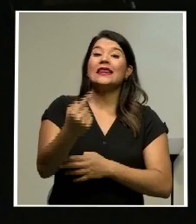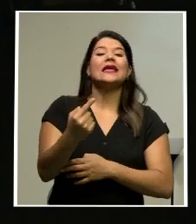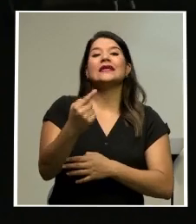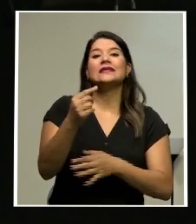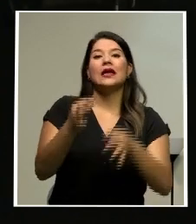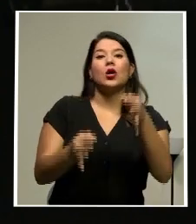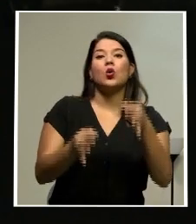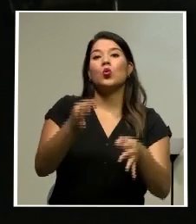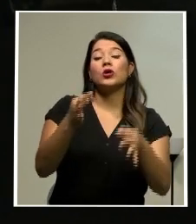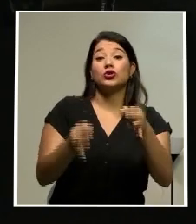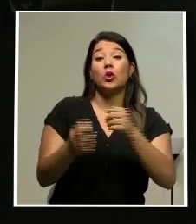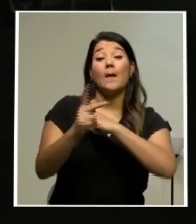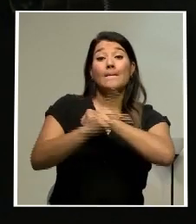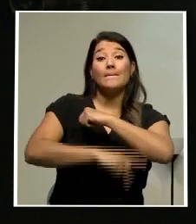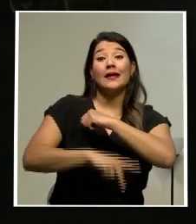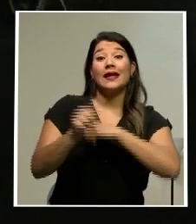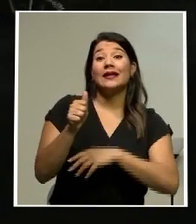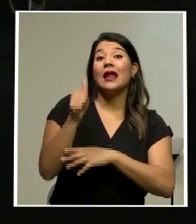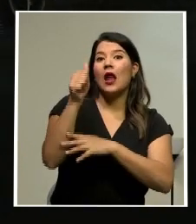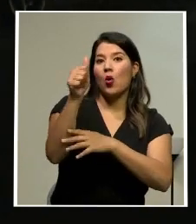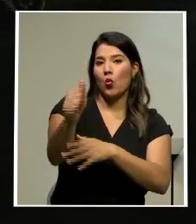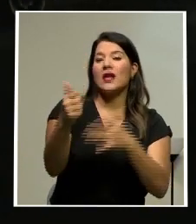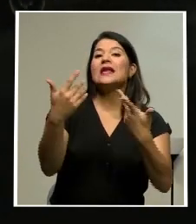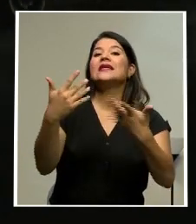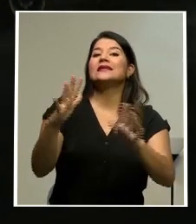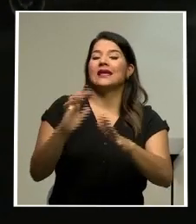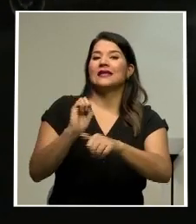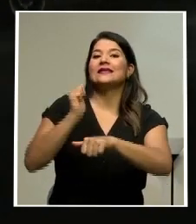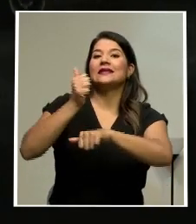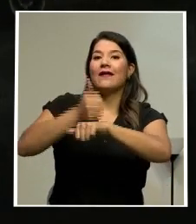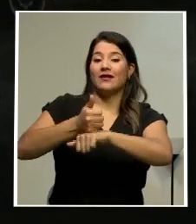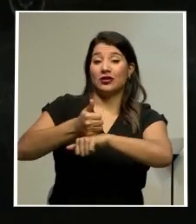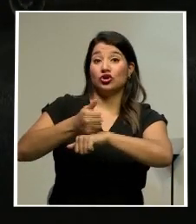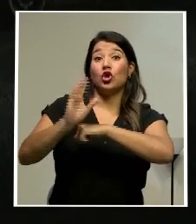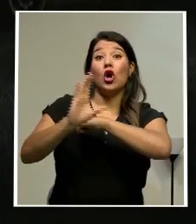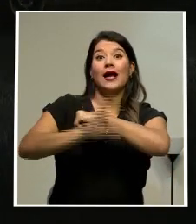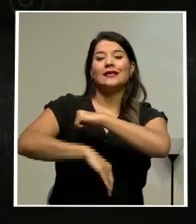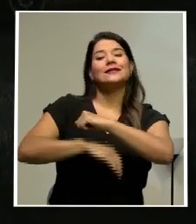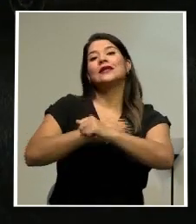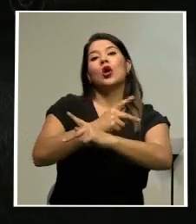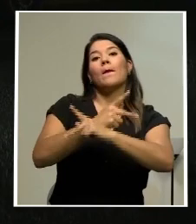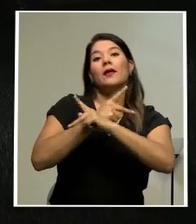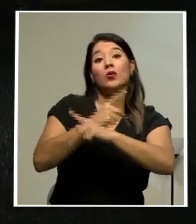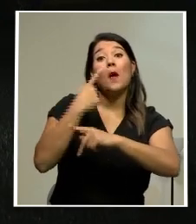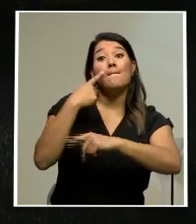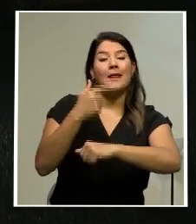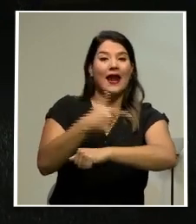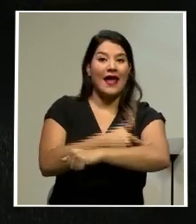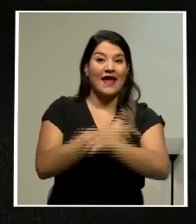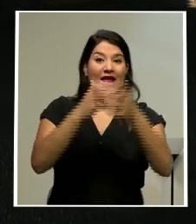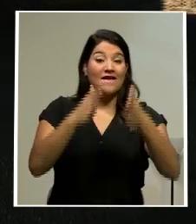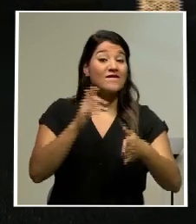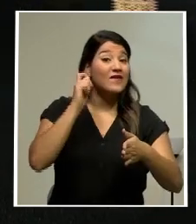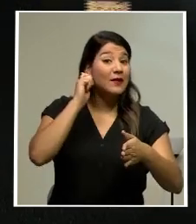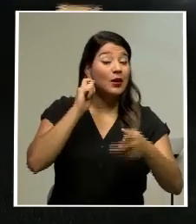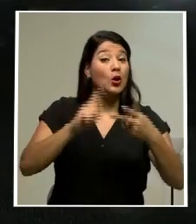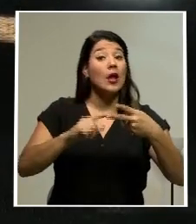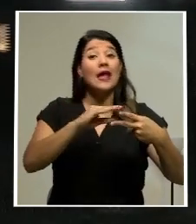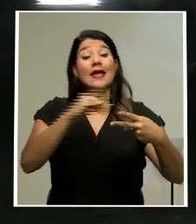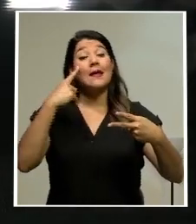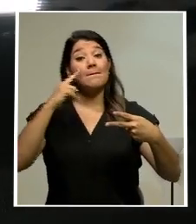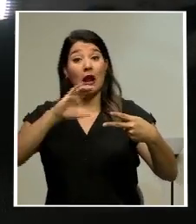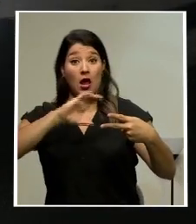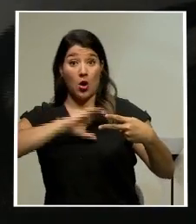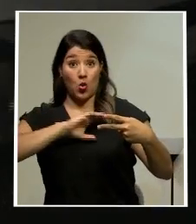Penal de Alajuela dictó las medidas solicitadas por la Fiscalía para el auxiliar de enfermería, mientras que para el funcionario de seguridad